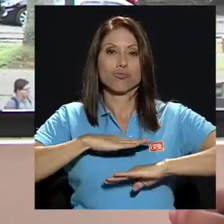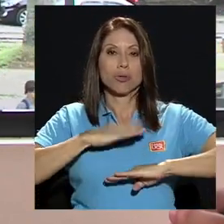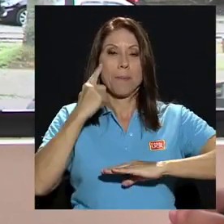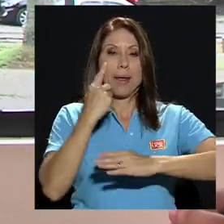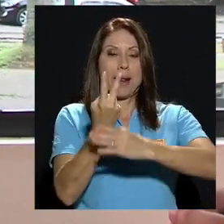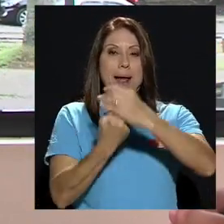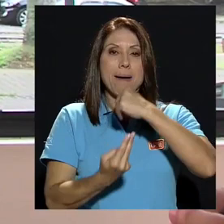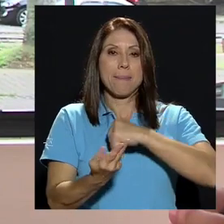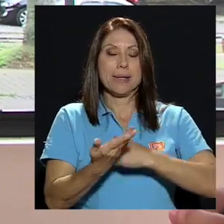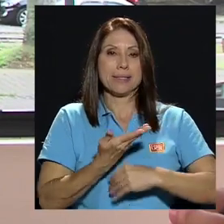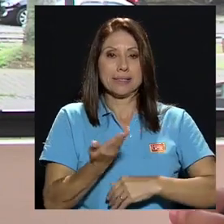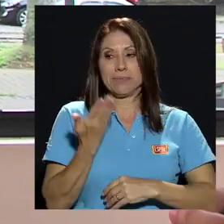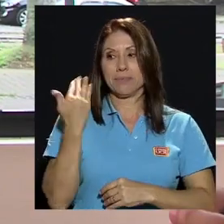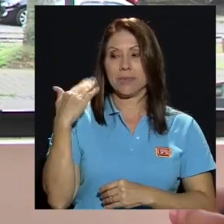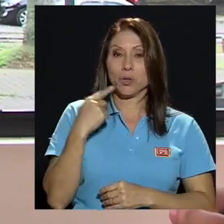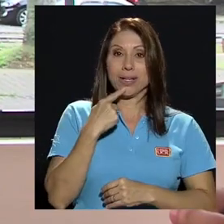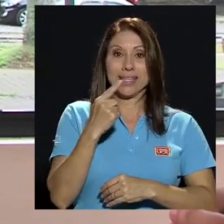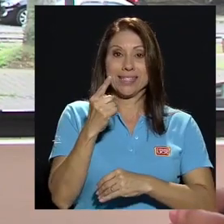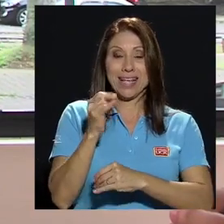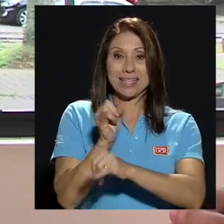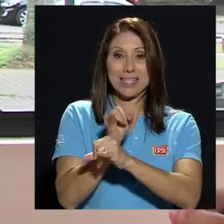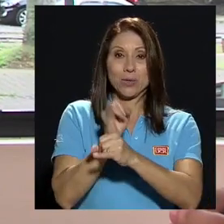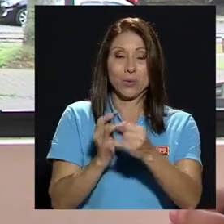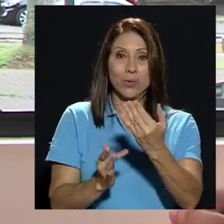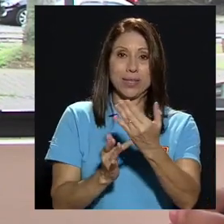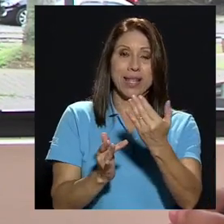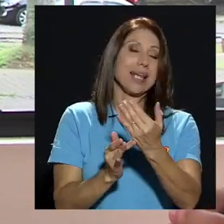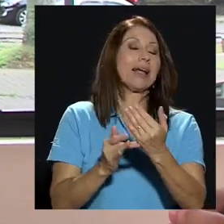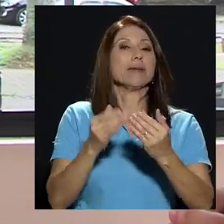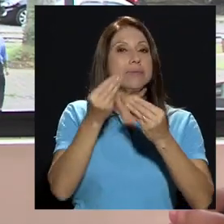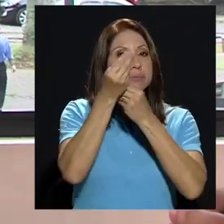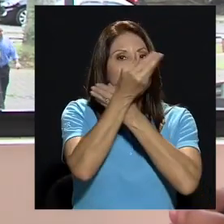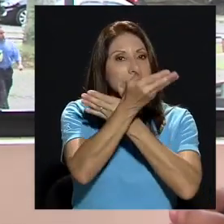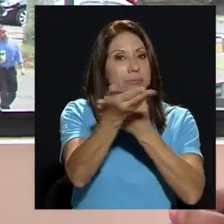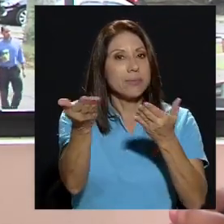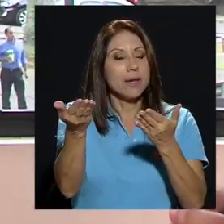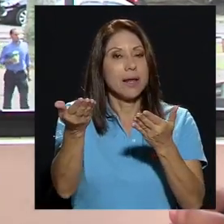citaba el anuncio del TEC sobre el rebajo al 4%.